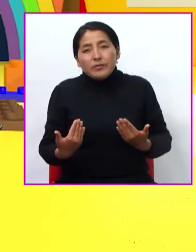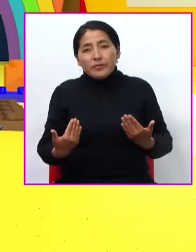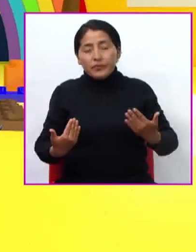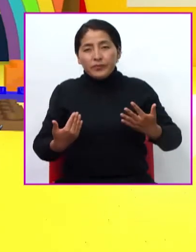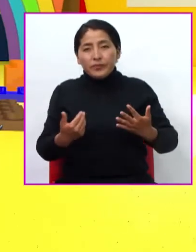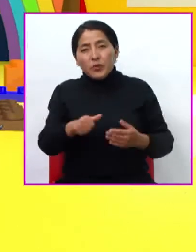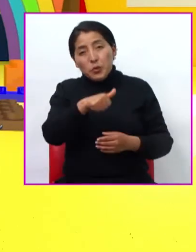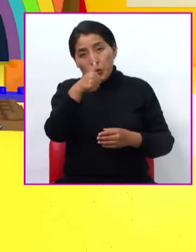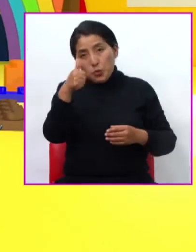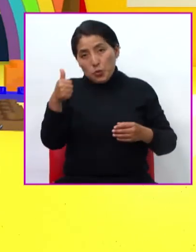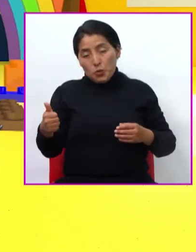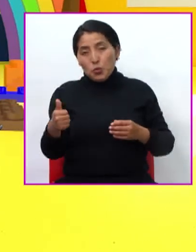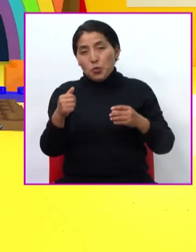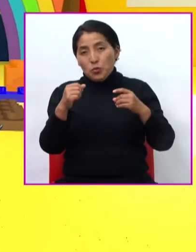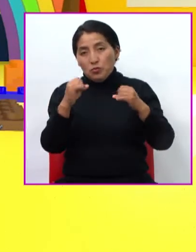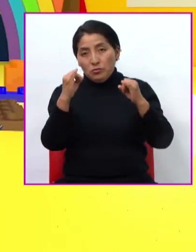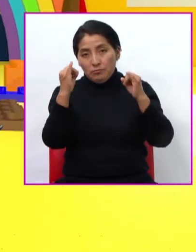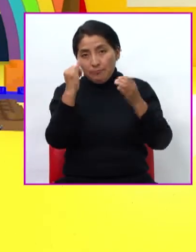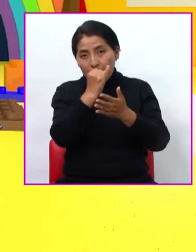siguiente imagen.